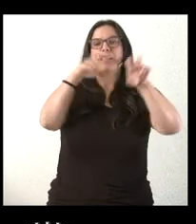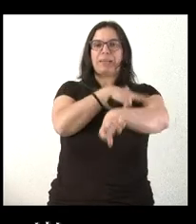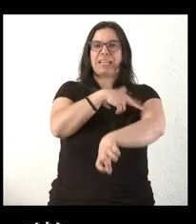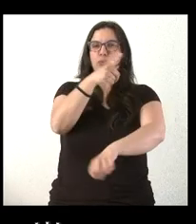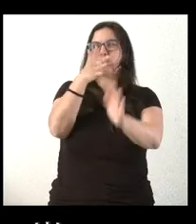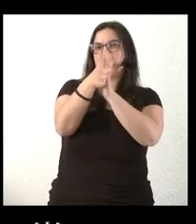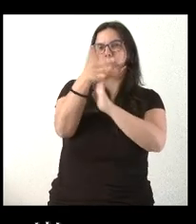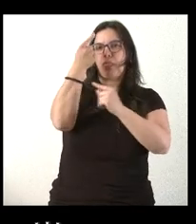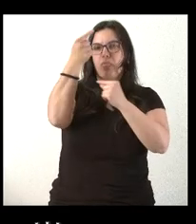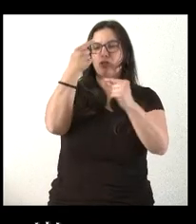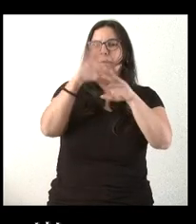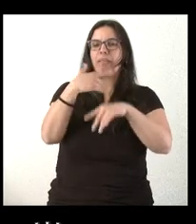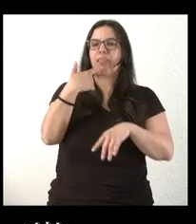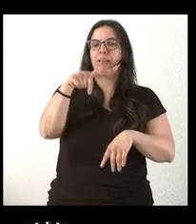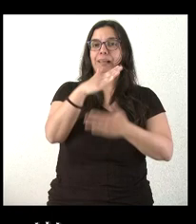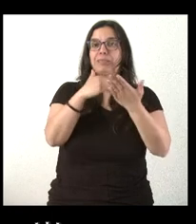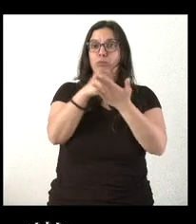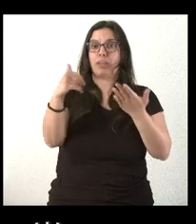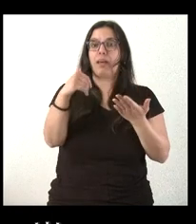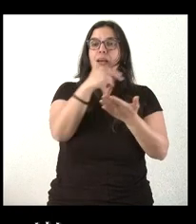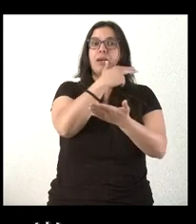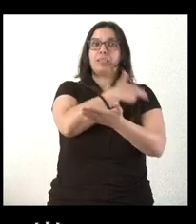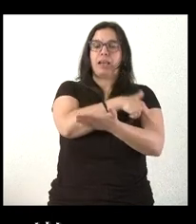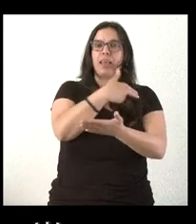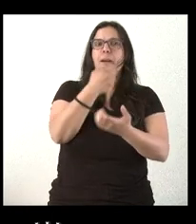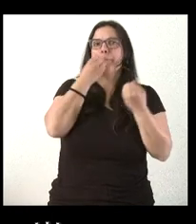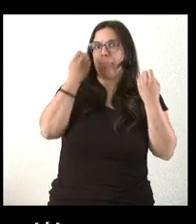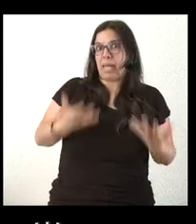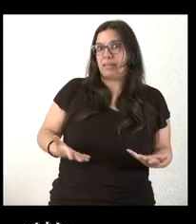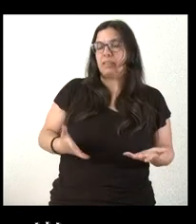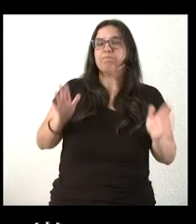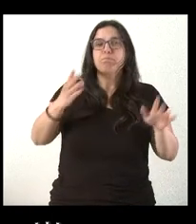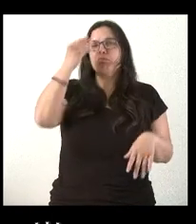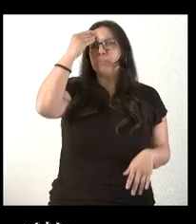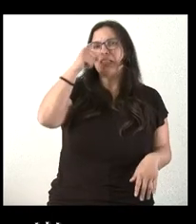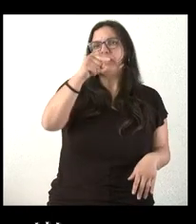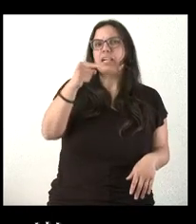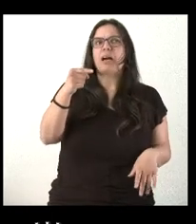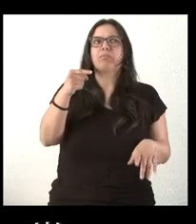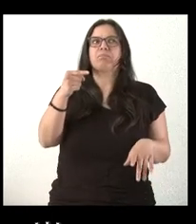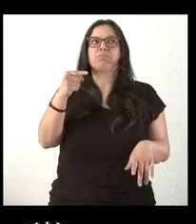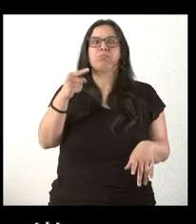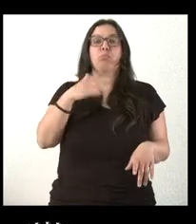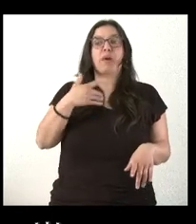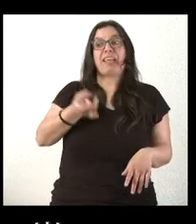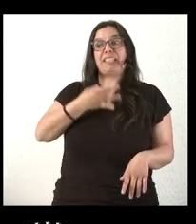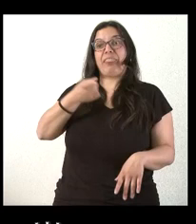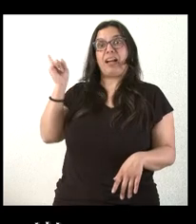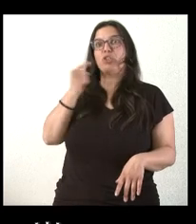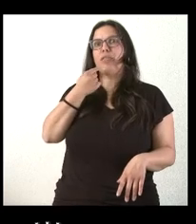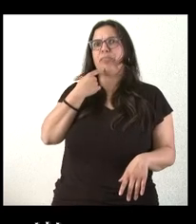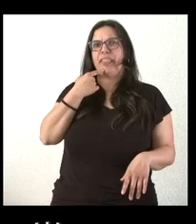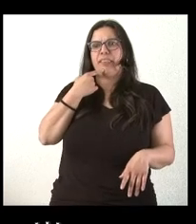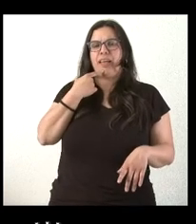para decir que la sanidad de Castilla y León está bien. No sé si consideran, entonces, que puede ser exagerado que los sindicatos digan que hay un